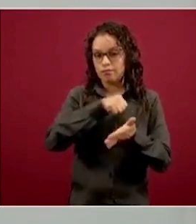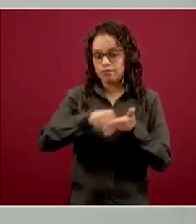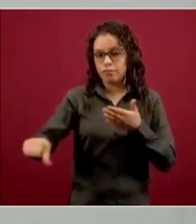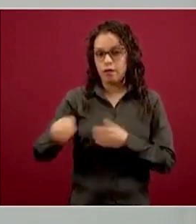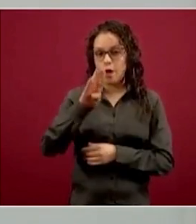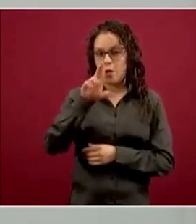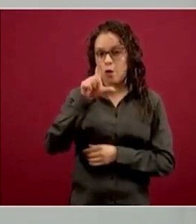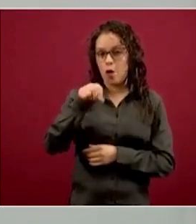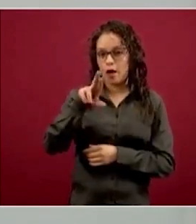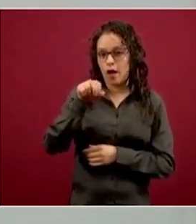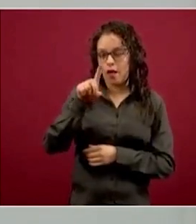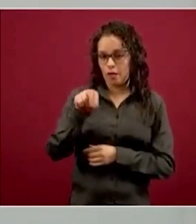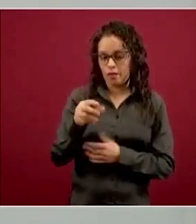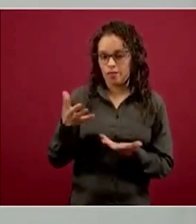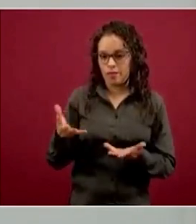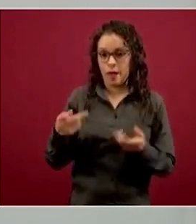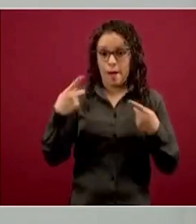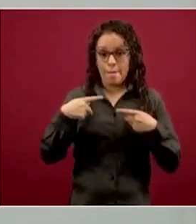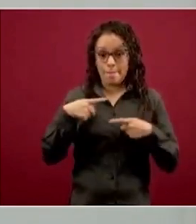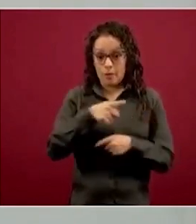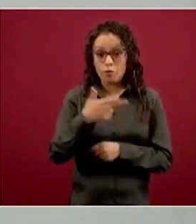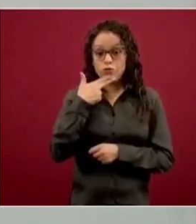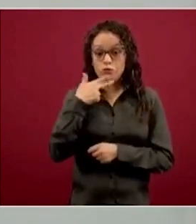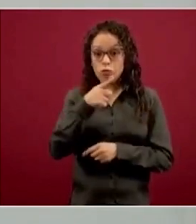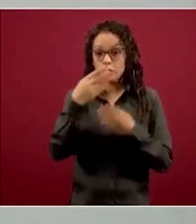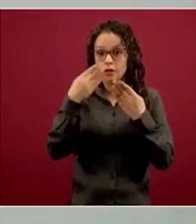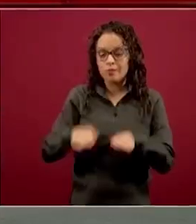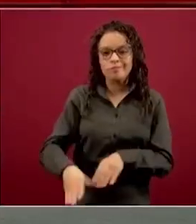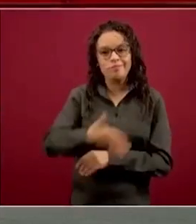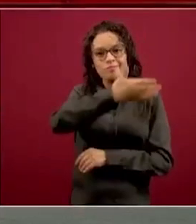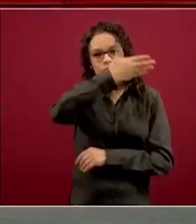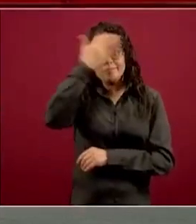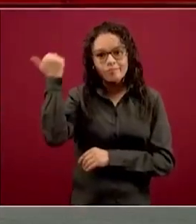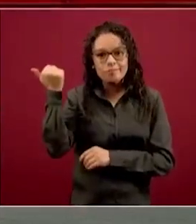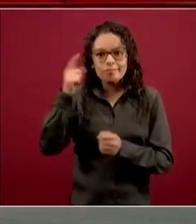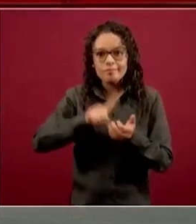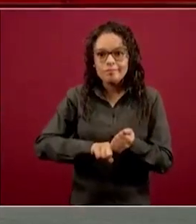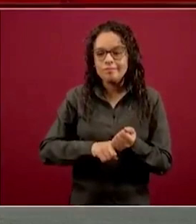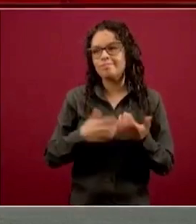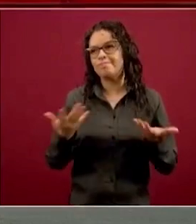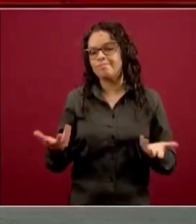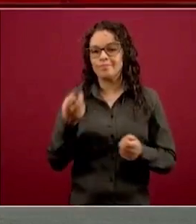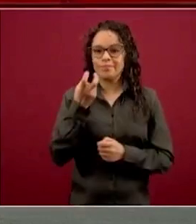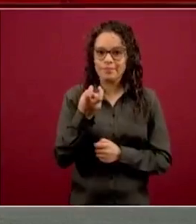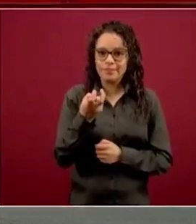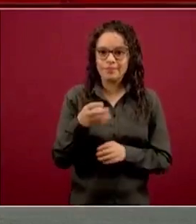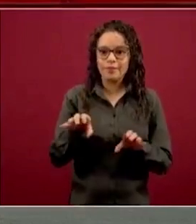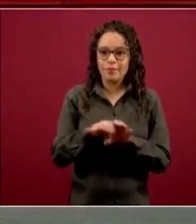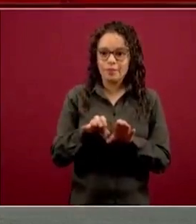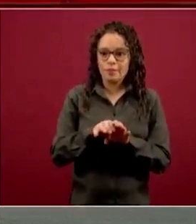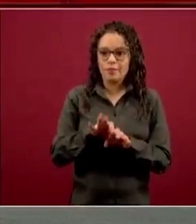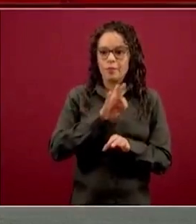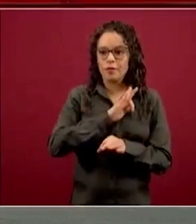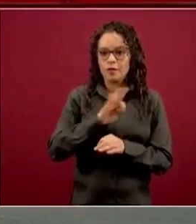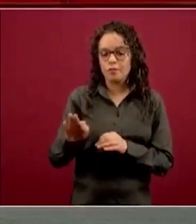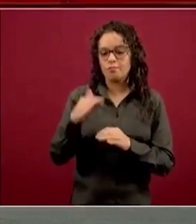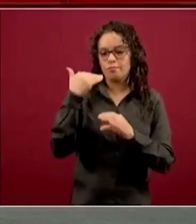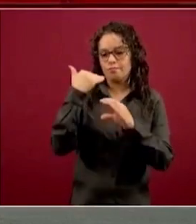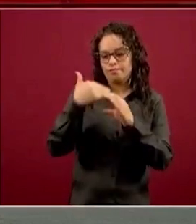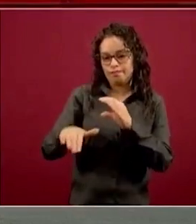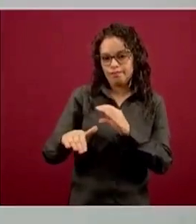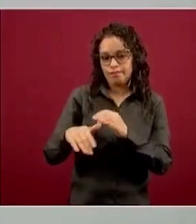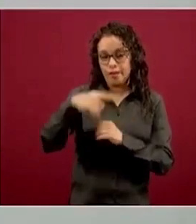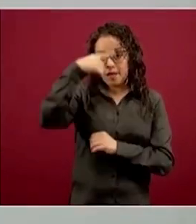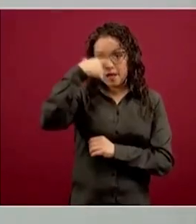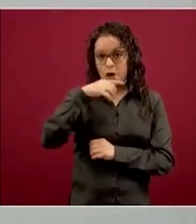necesariamente los cuentavientes lo sabíamos. Entonces, al momento que se haga la dispersión durante la noche, mañana